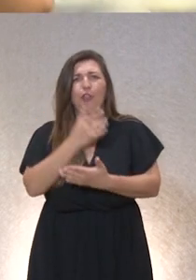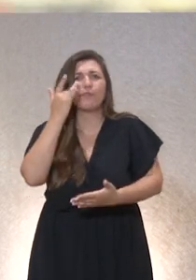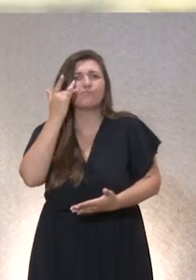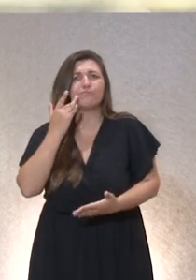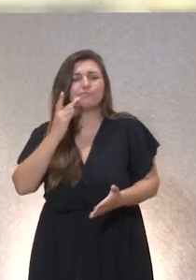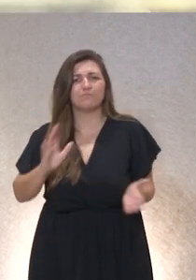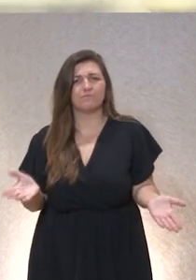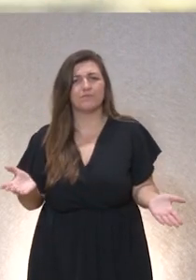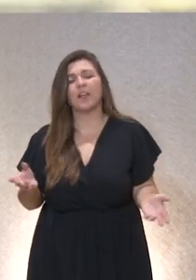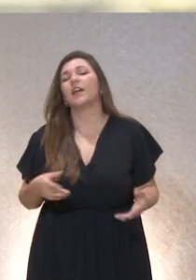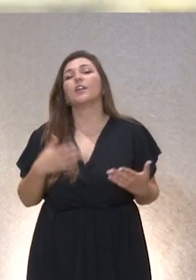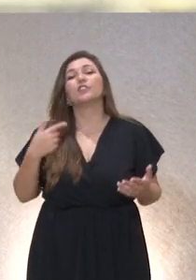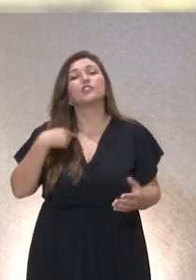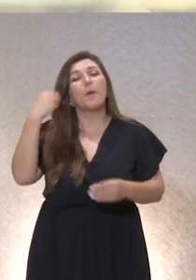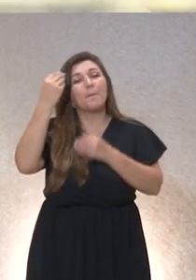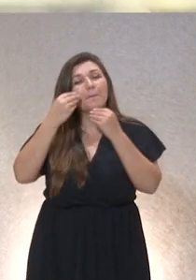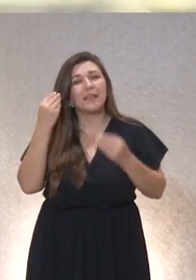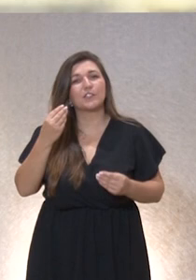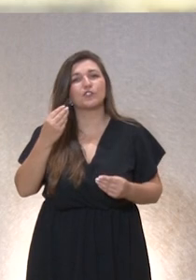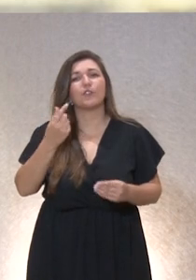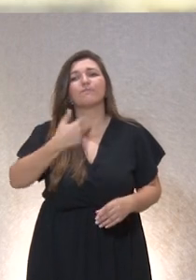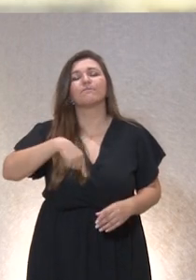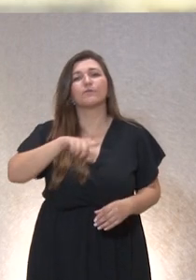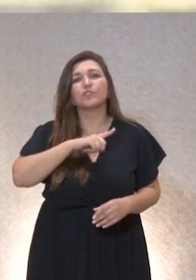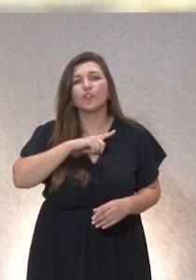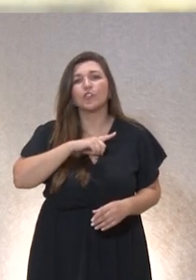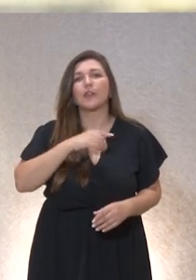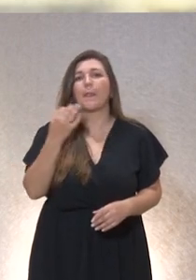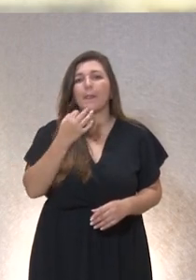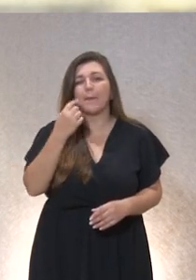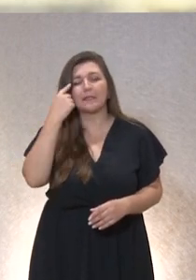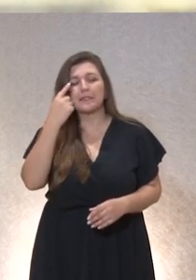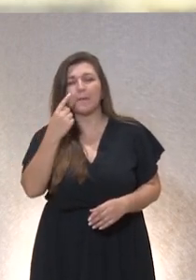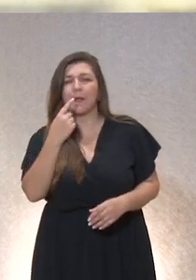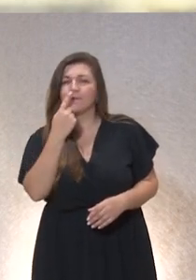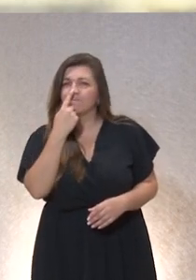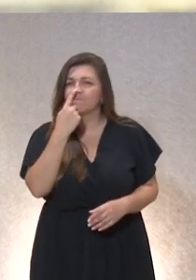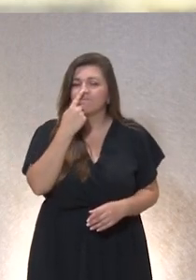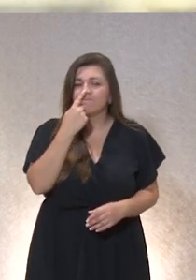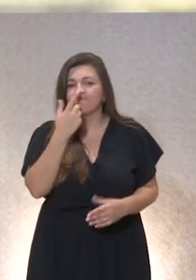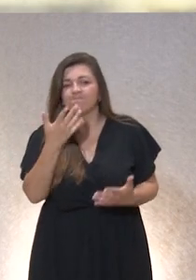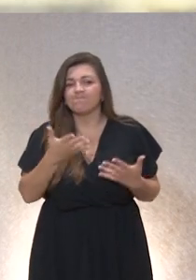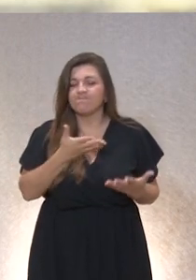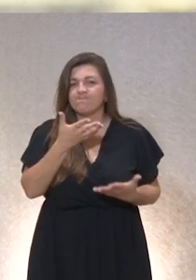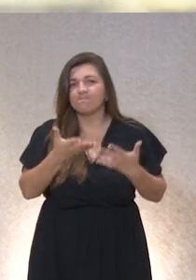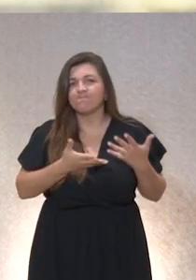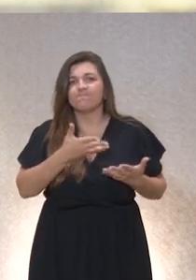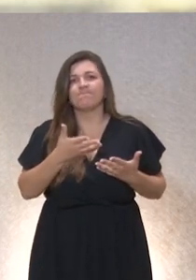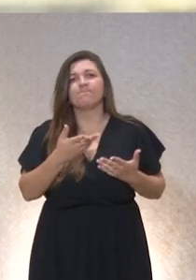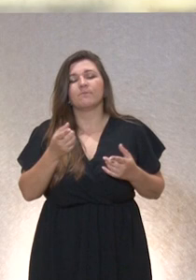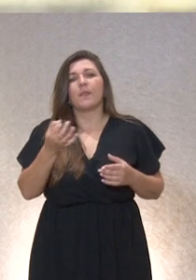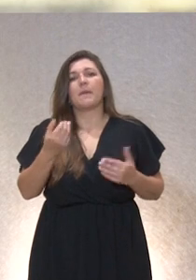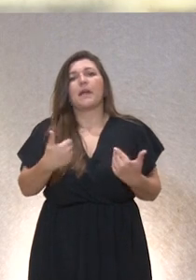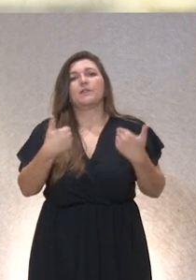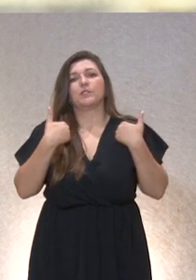yo creo que como ciudadanos nuestra primera tarea es aplicar ese principio de sospecha ese principio de responsabilidad ¿por qué? pues porque